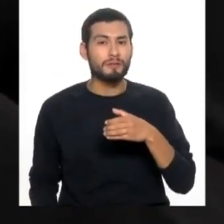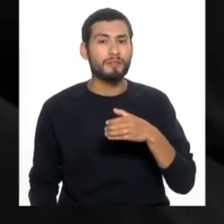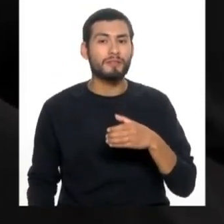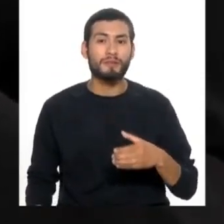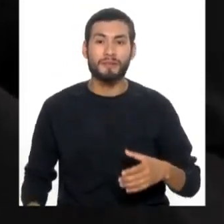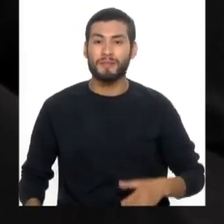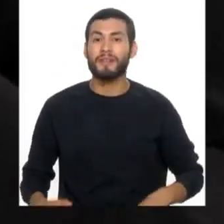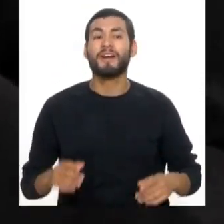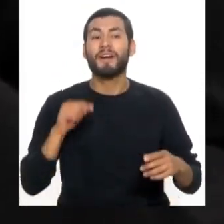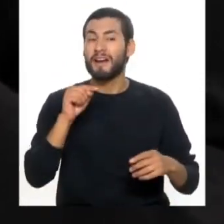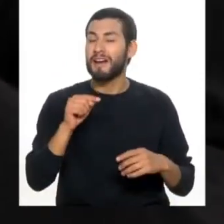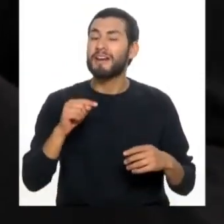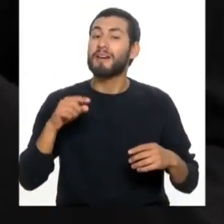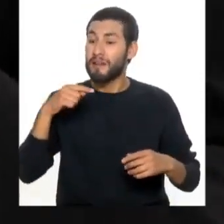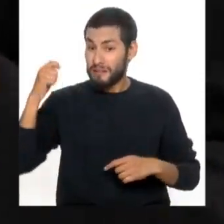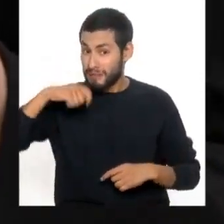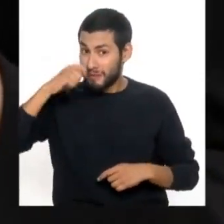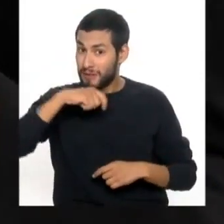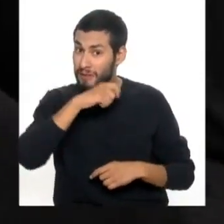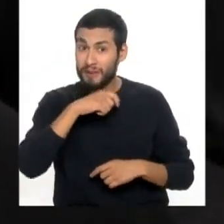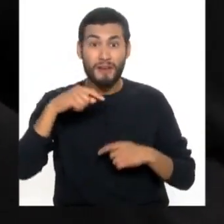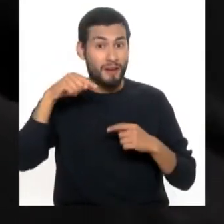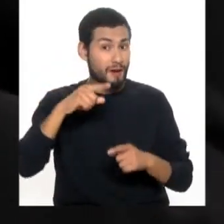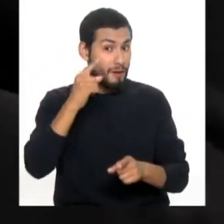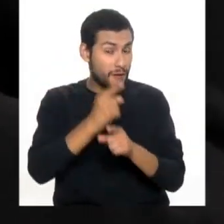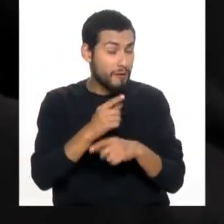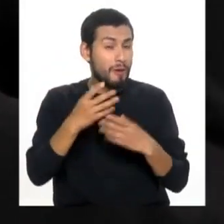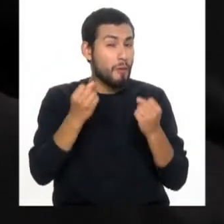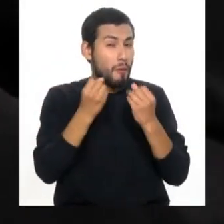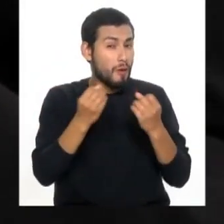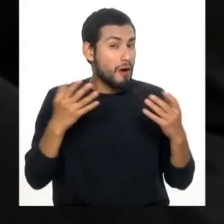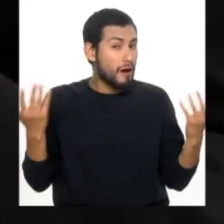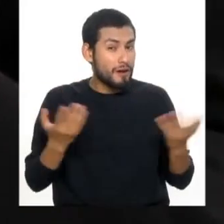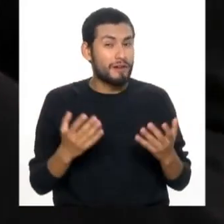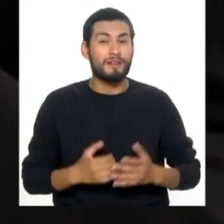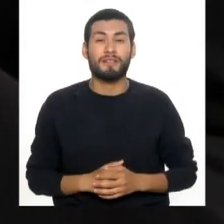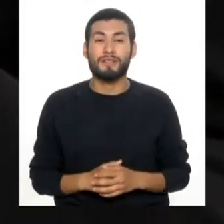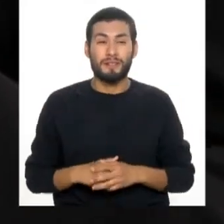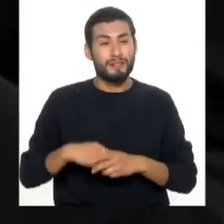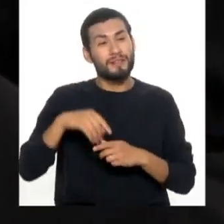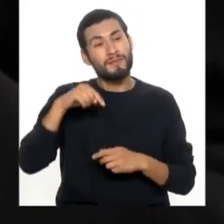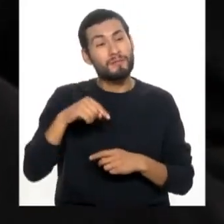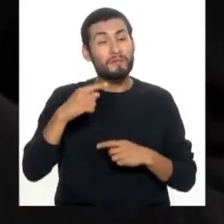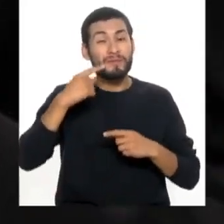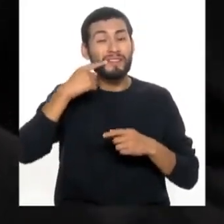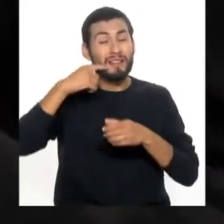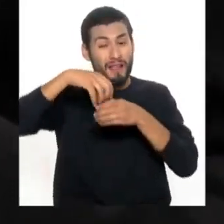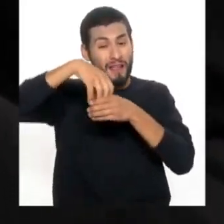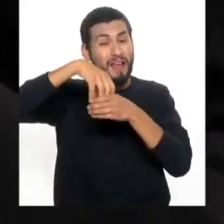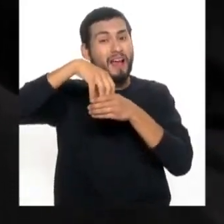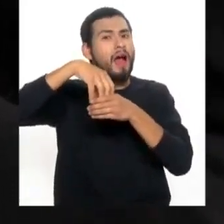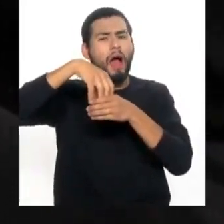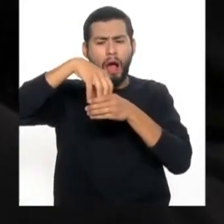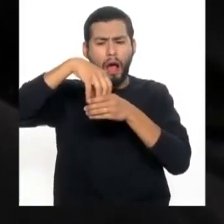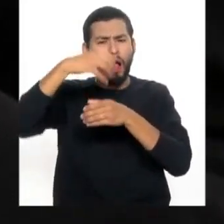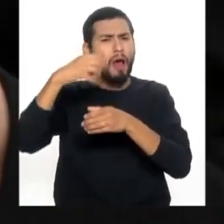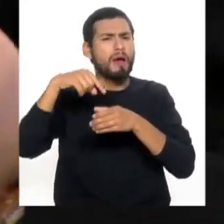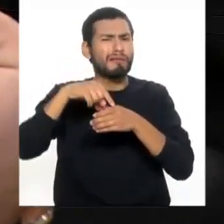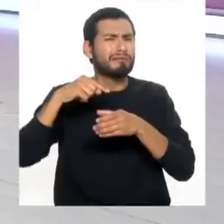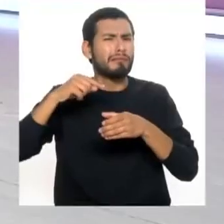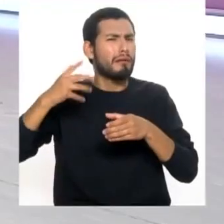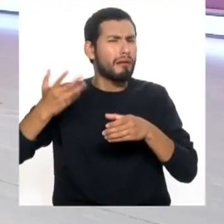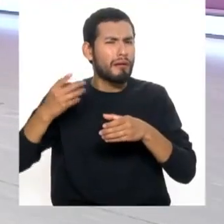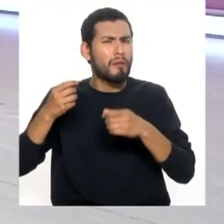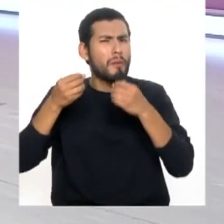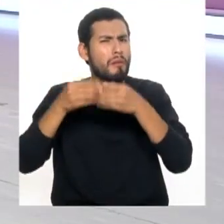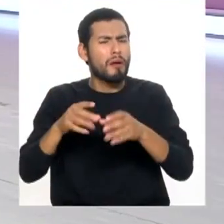tenemos un correcto cepillado. En muchas ocasiones vamos a perder el dientecito sin tener dolor, pero